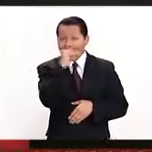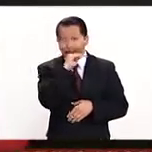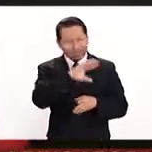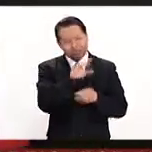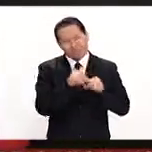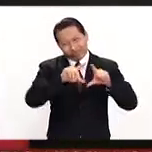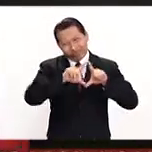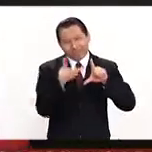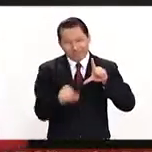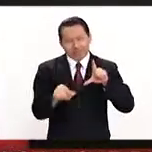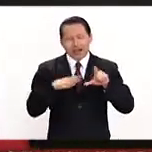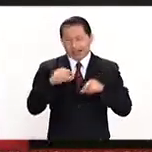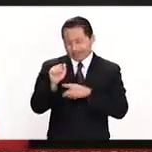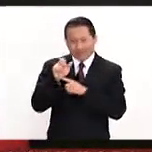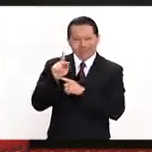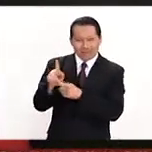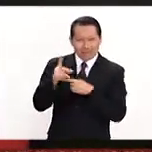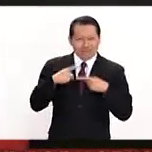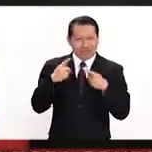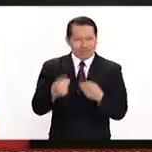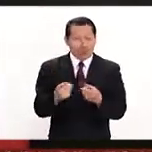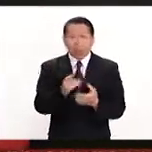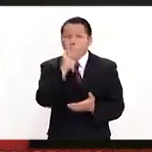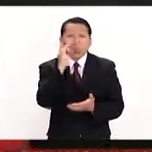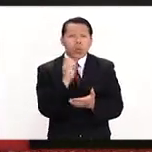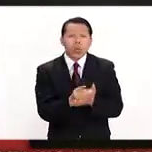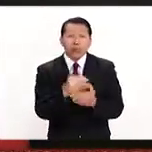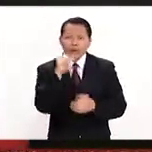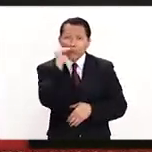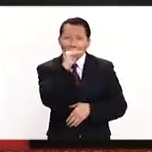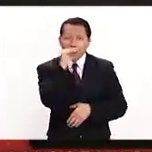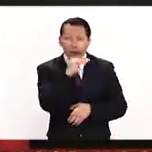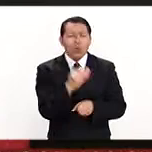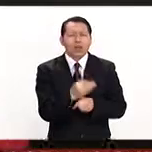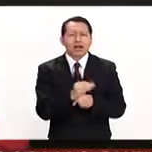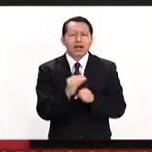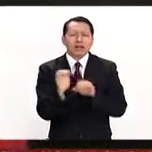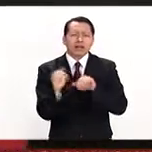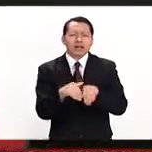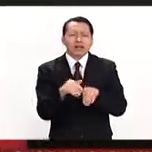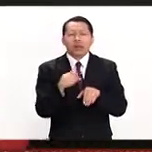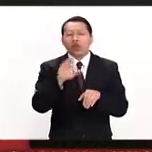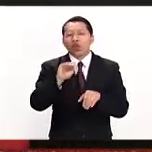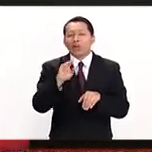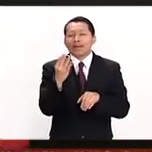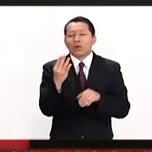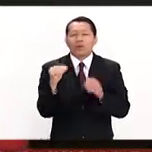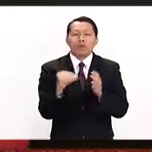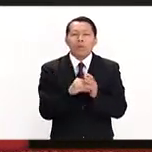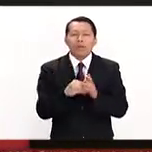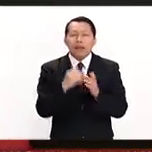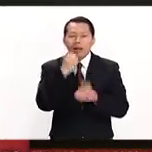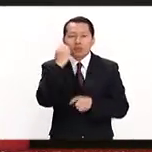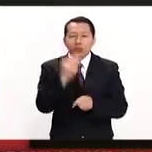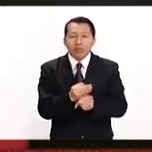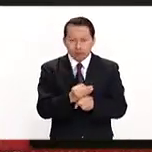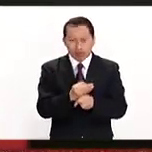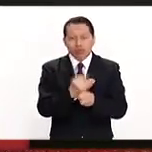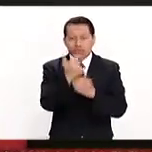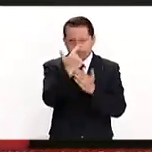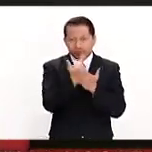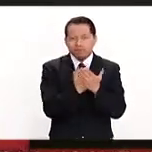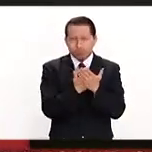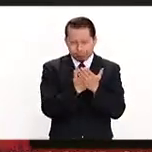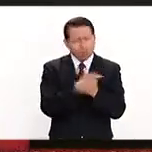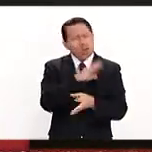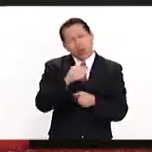que ofrece la Secretaría de Educación Pública. Hoy tenemos una matrícula activa de cerca de 94 mil estudiantes, de todos